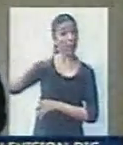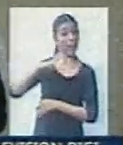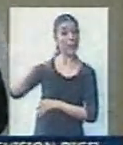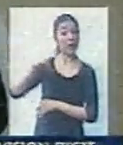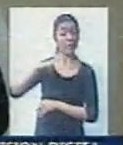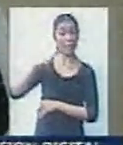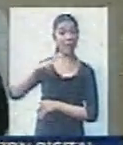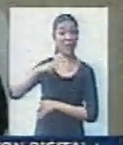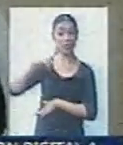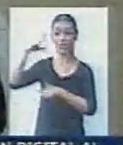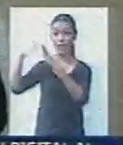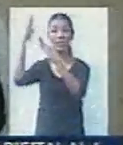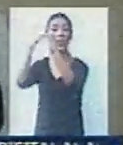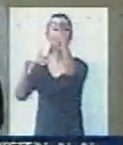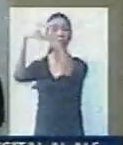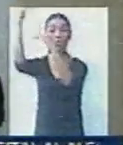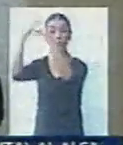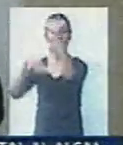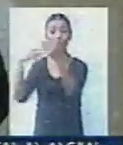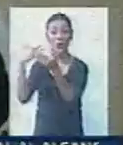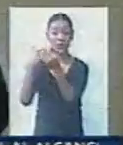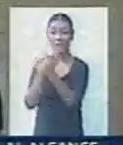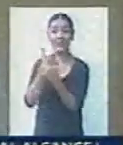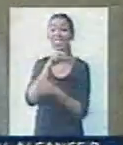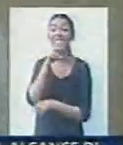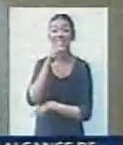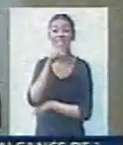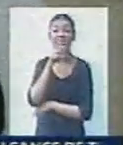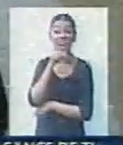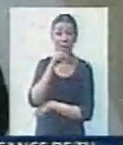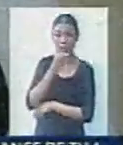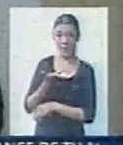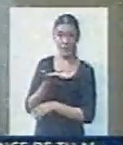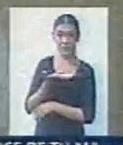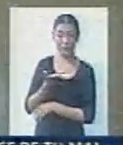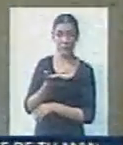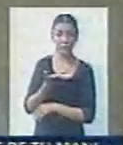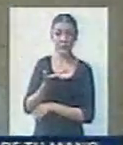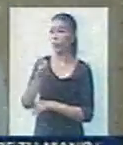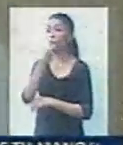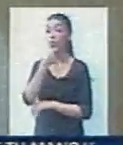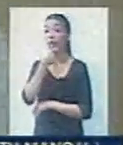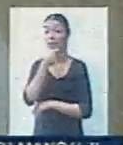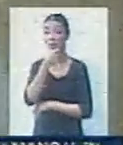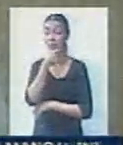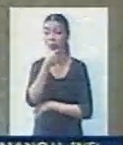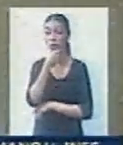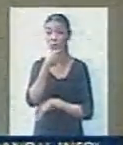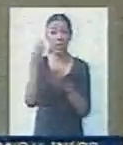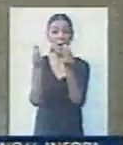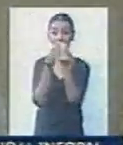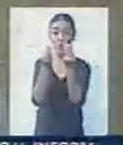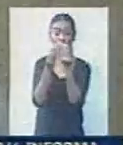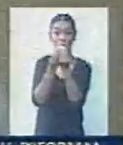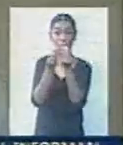y no se ha cumplido con los vecinos que han adquirido esos lotes. Le doy un ejemplo, muchos loteos se han